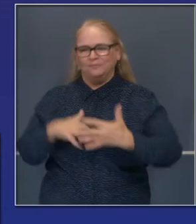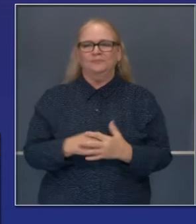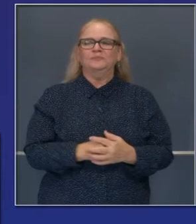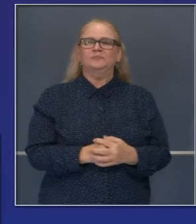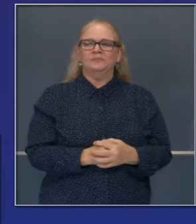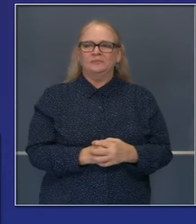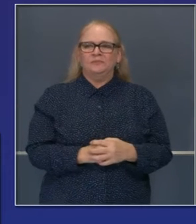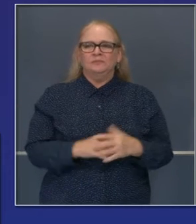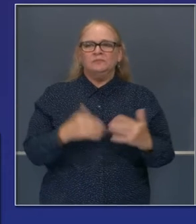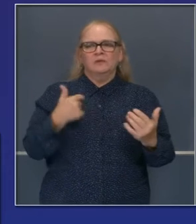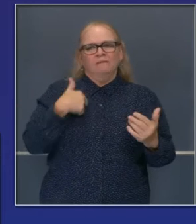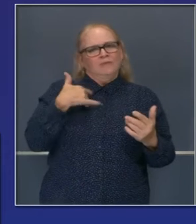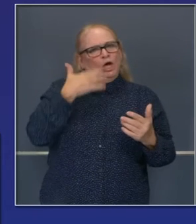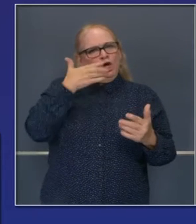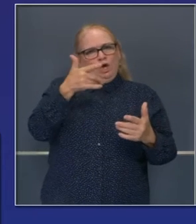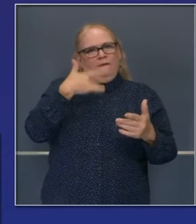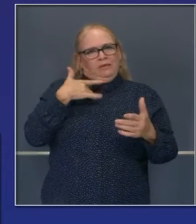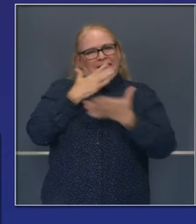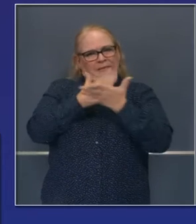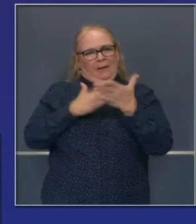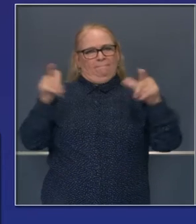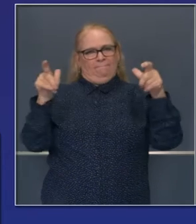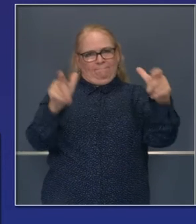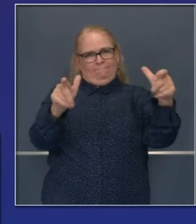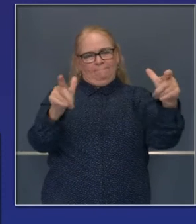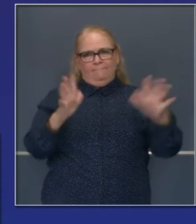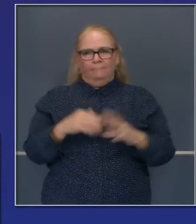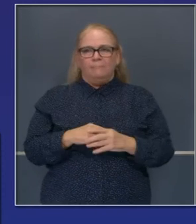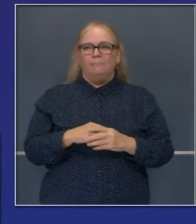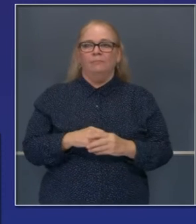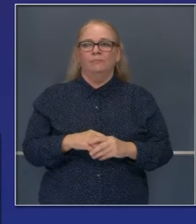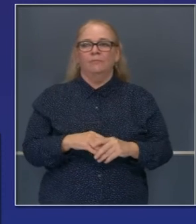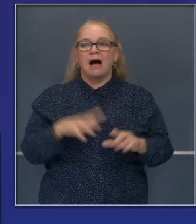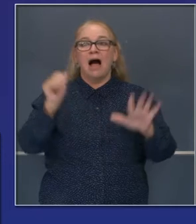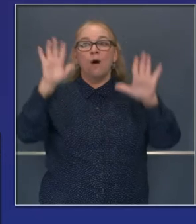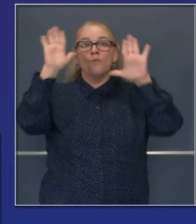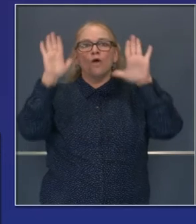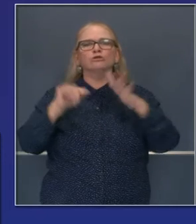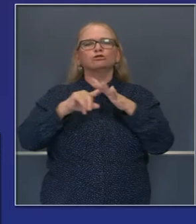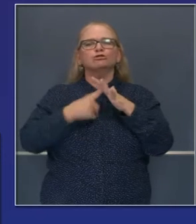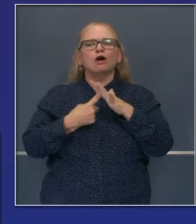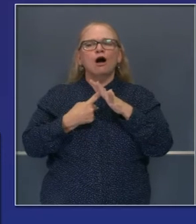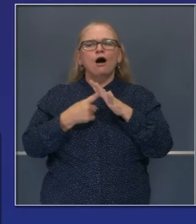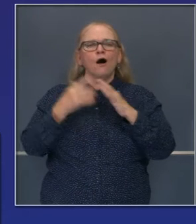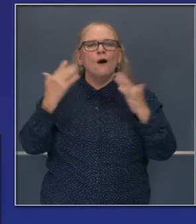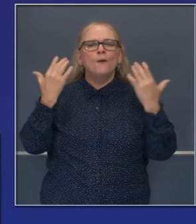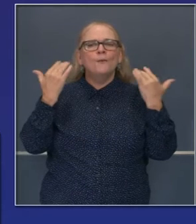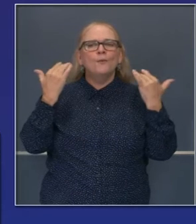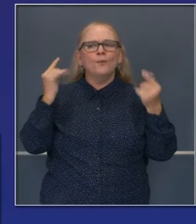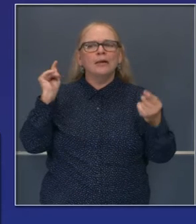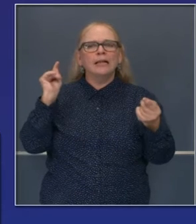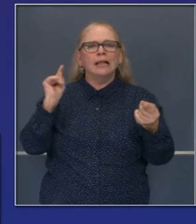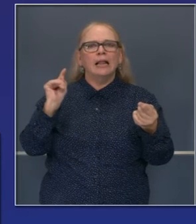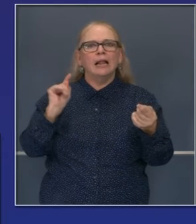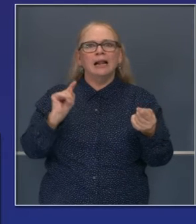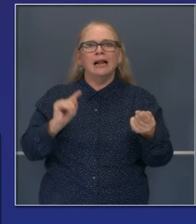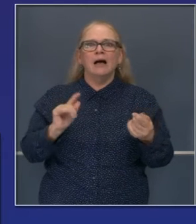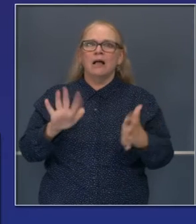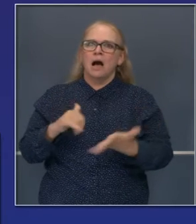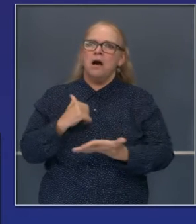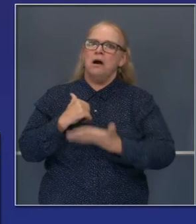contención hasta la fecha, que es alentador. Y también lo que es alentador es que el clima es más favorable,